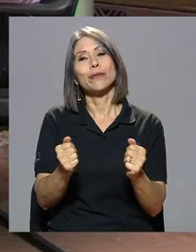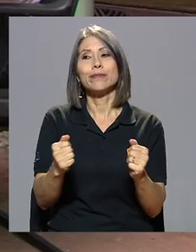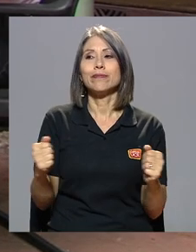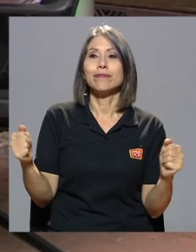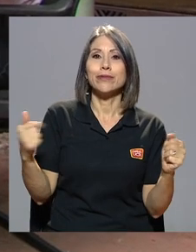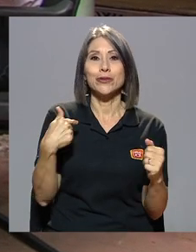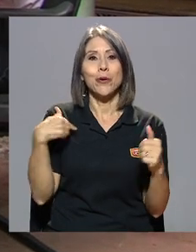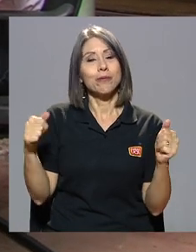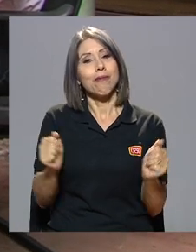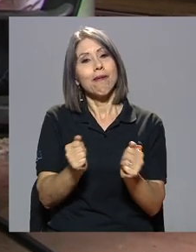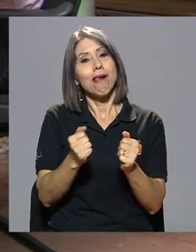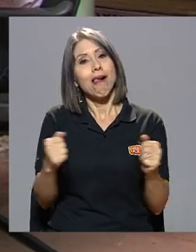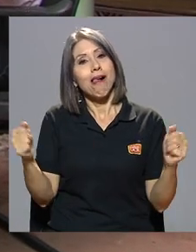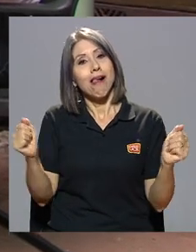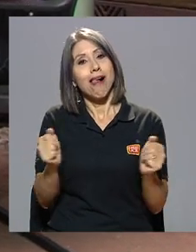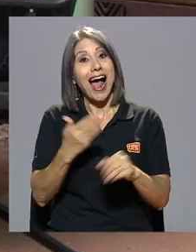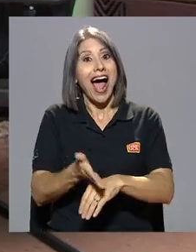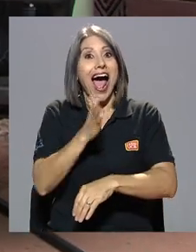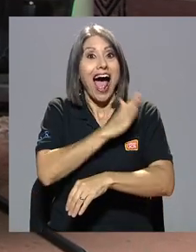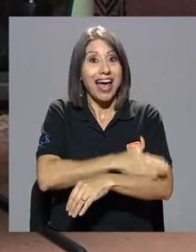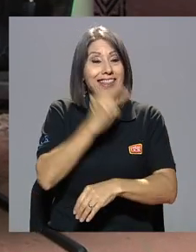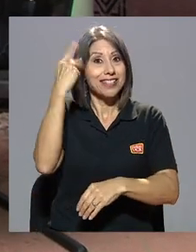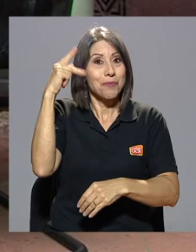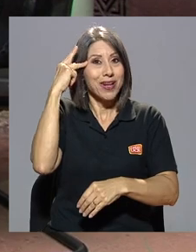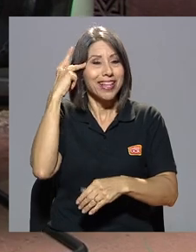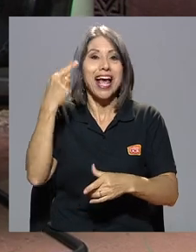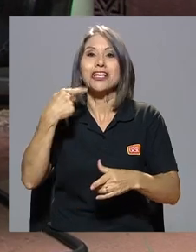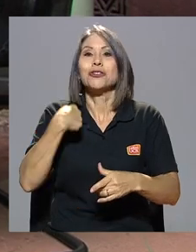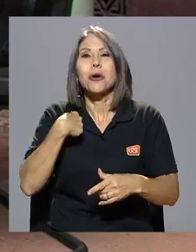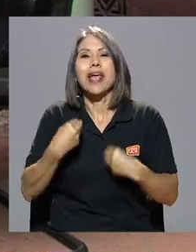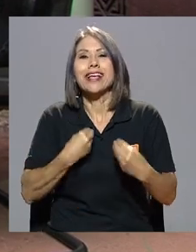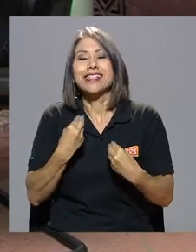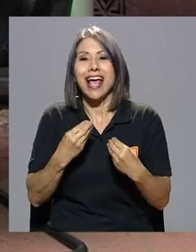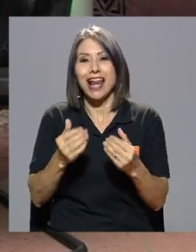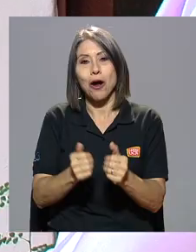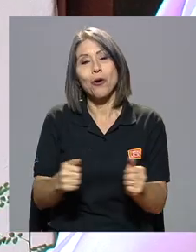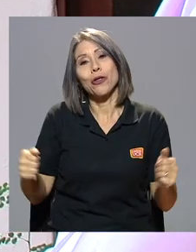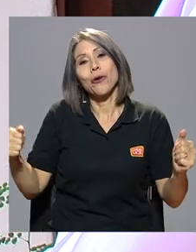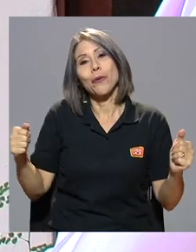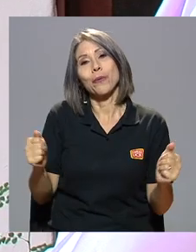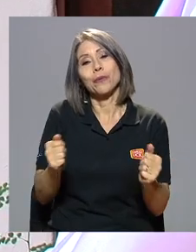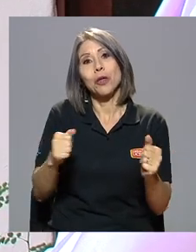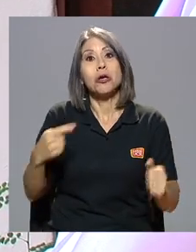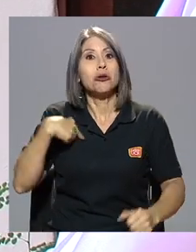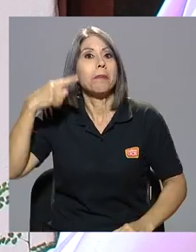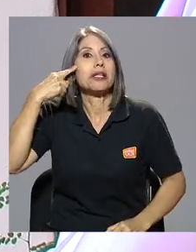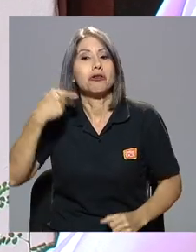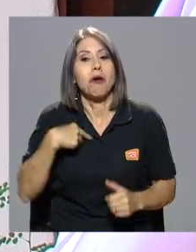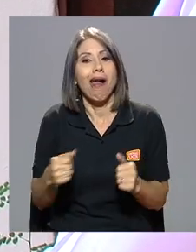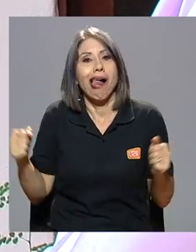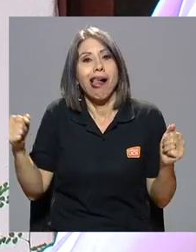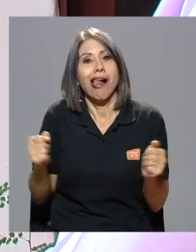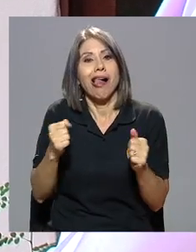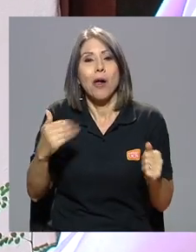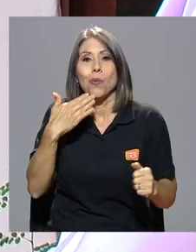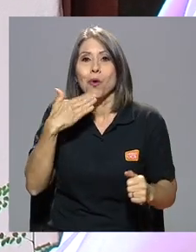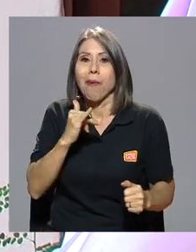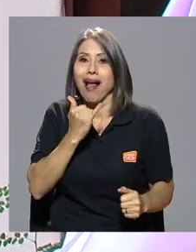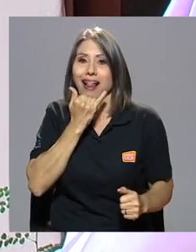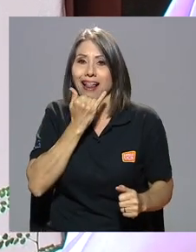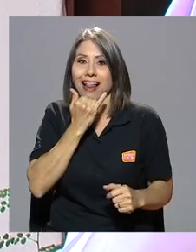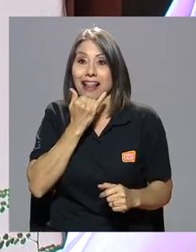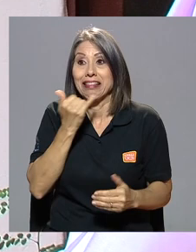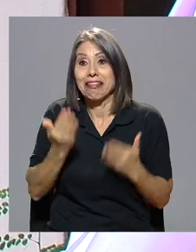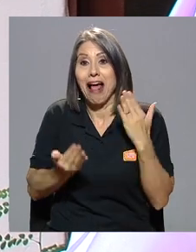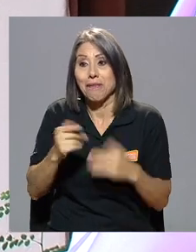una actividad política, yo me tocaba una pieza y llega acordeón. Me imagino que tocaba muy mal, pero, y